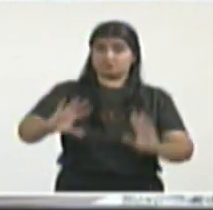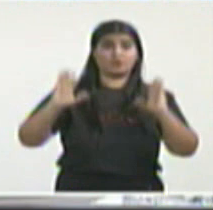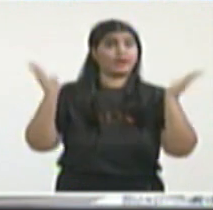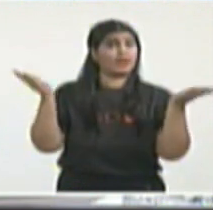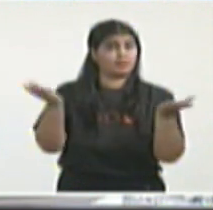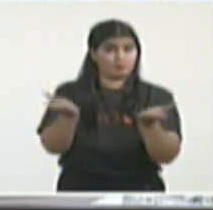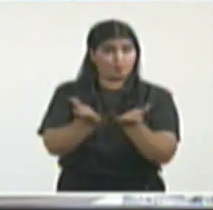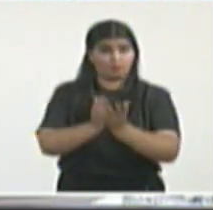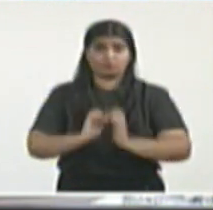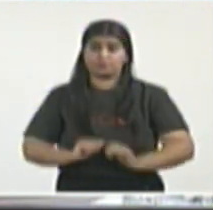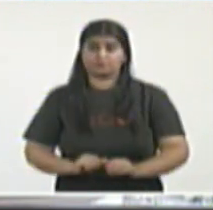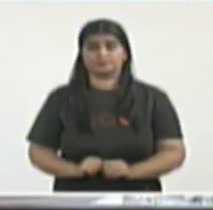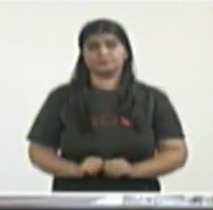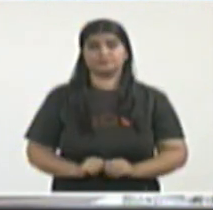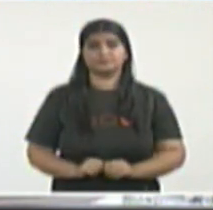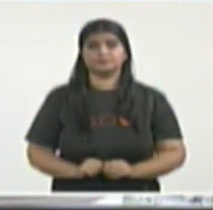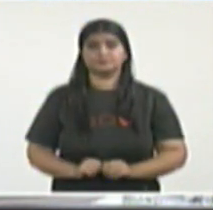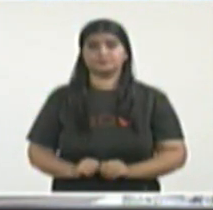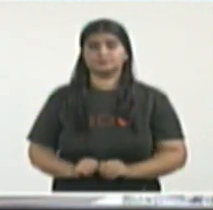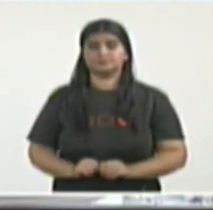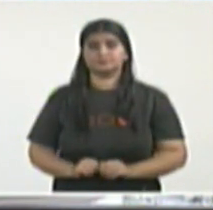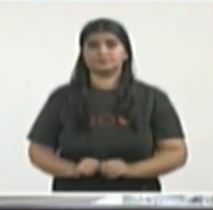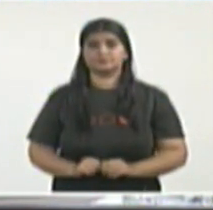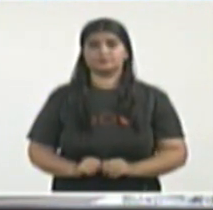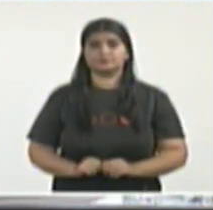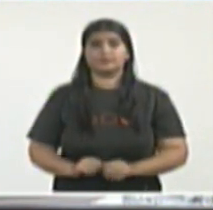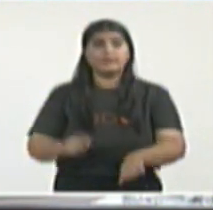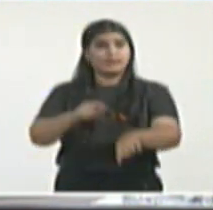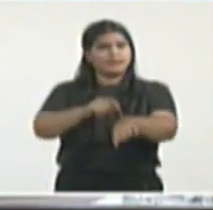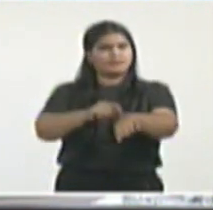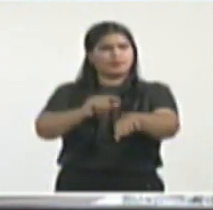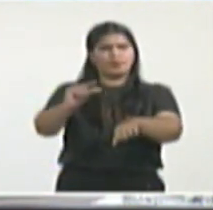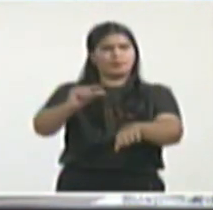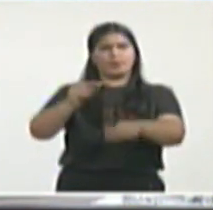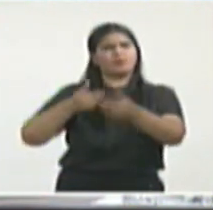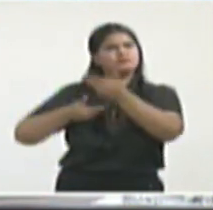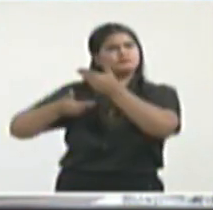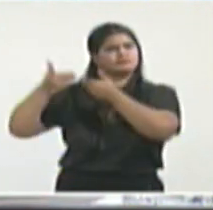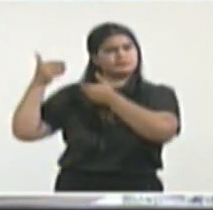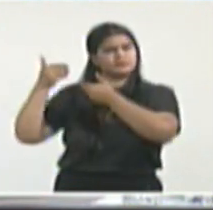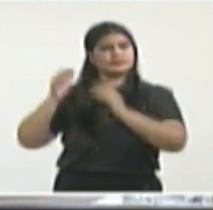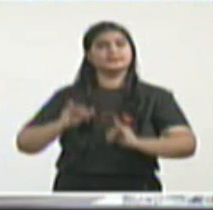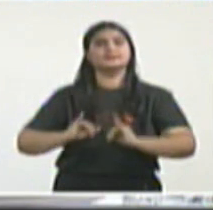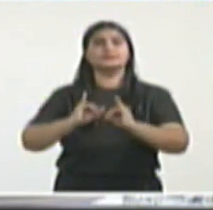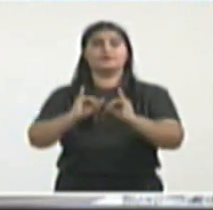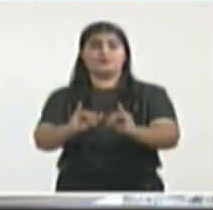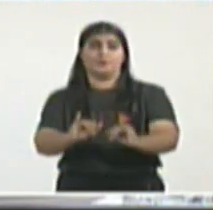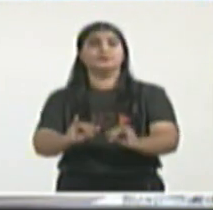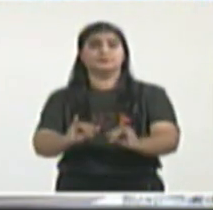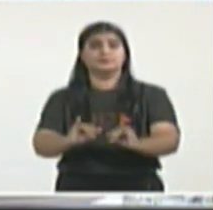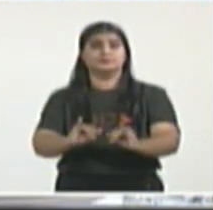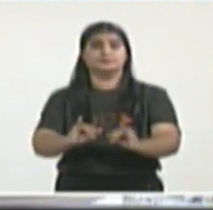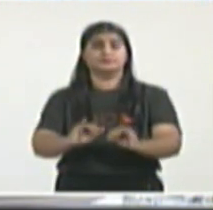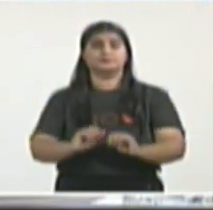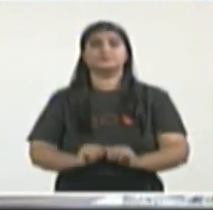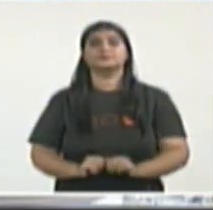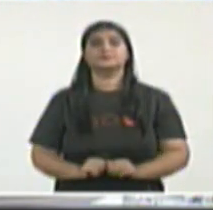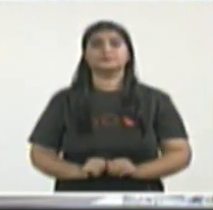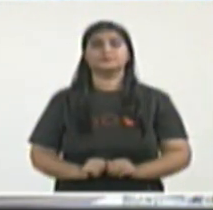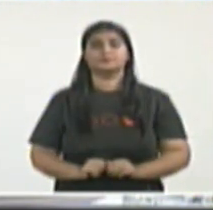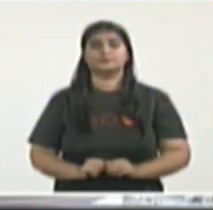Hace poco tiempo se emitió un comunicado por el presidente Joseph Biden